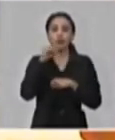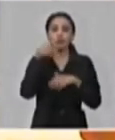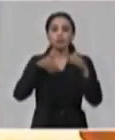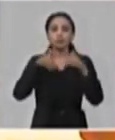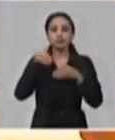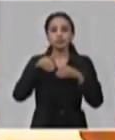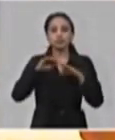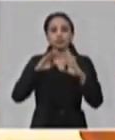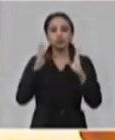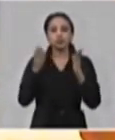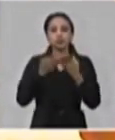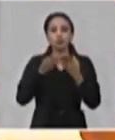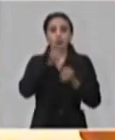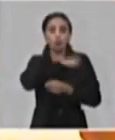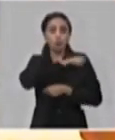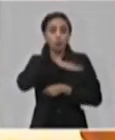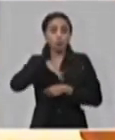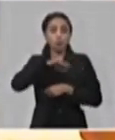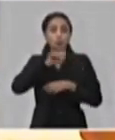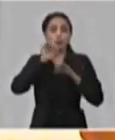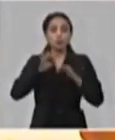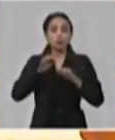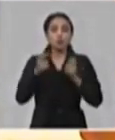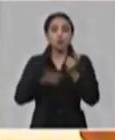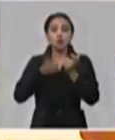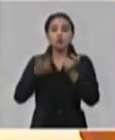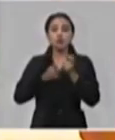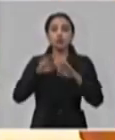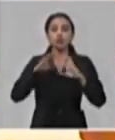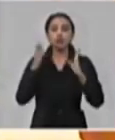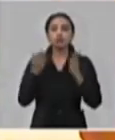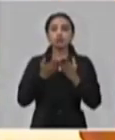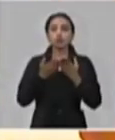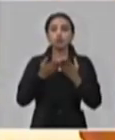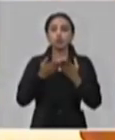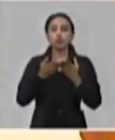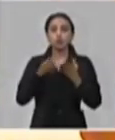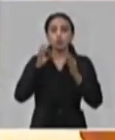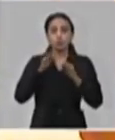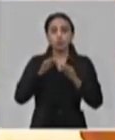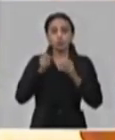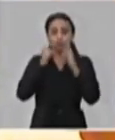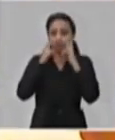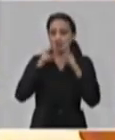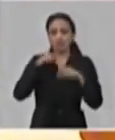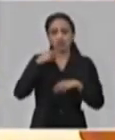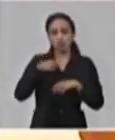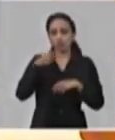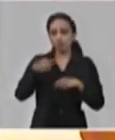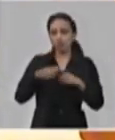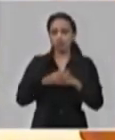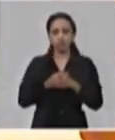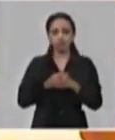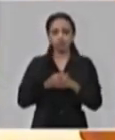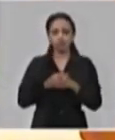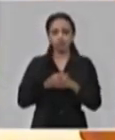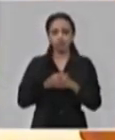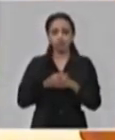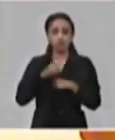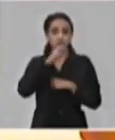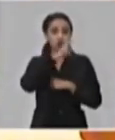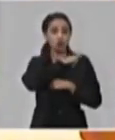participación popular en esta lucha en todos los escenarios de la vida cotidiana. A los